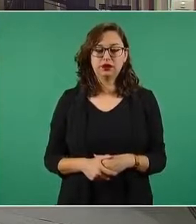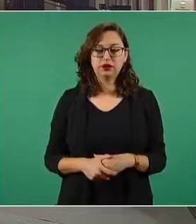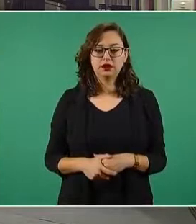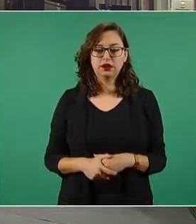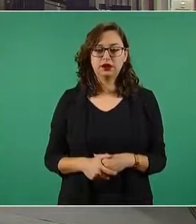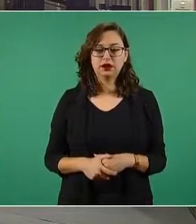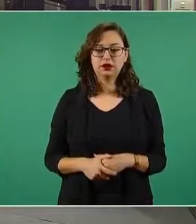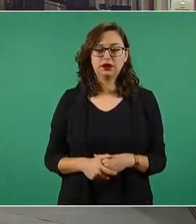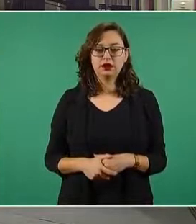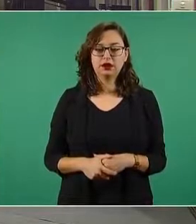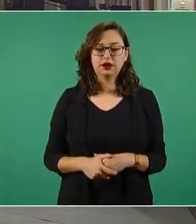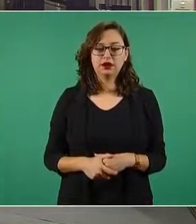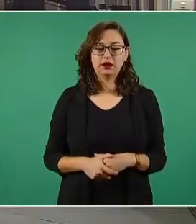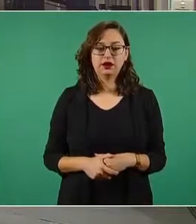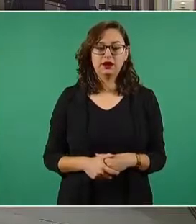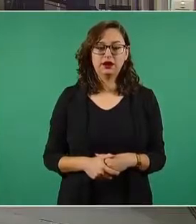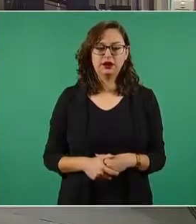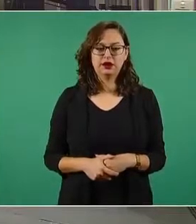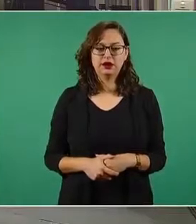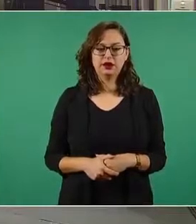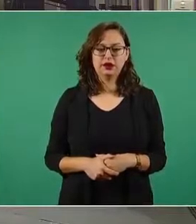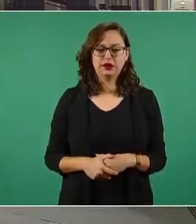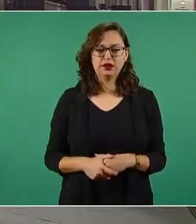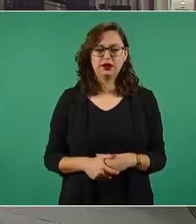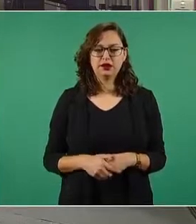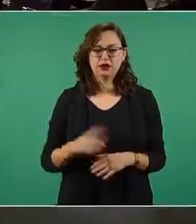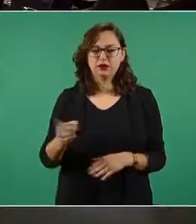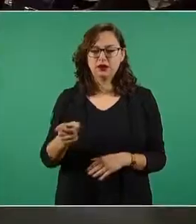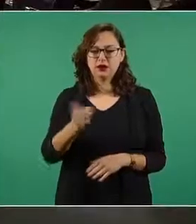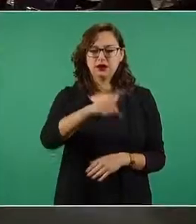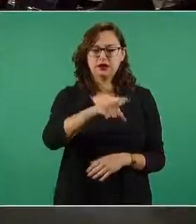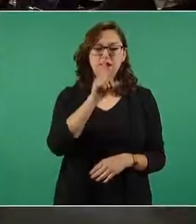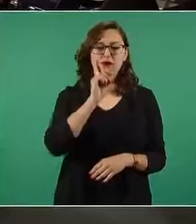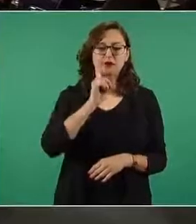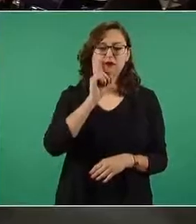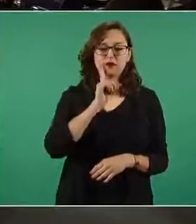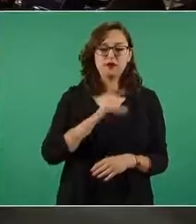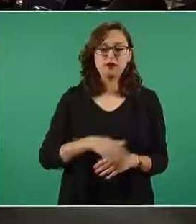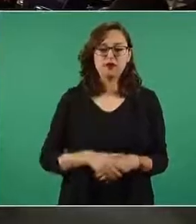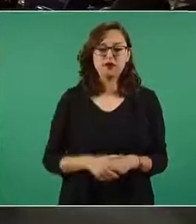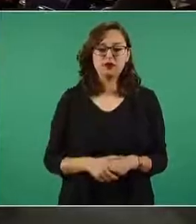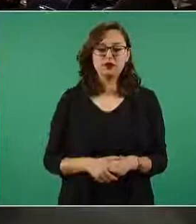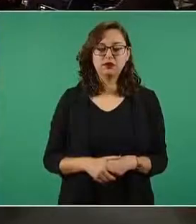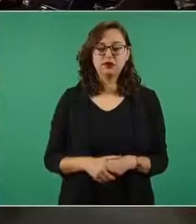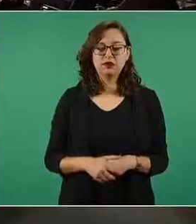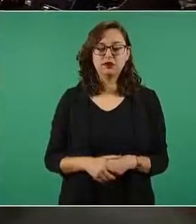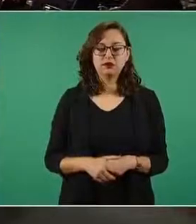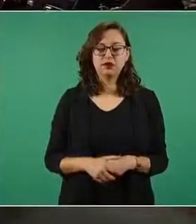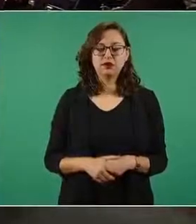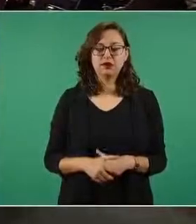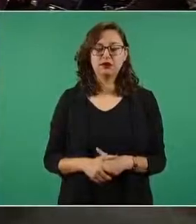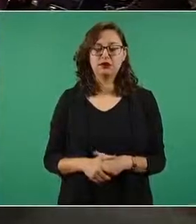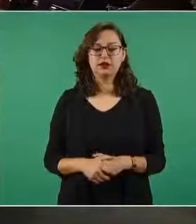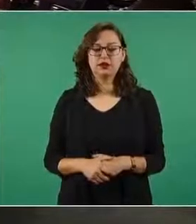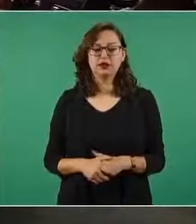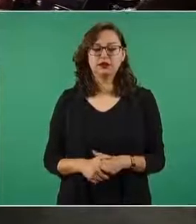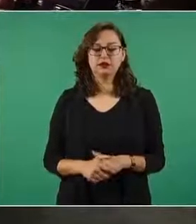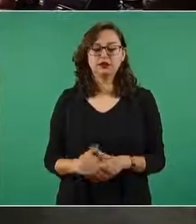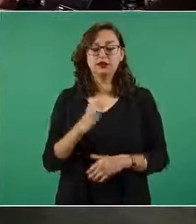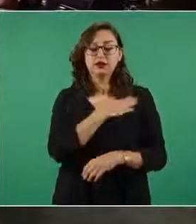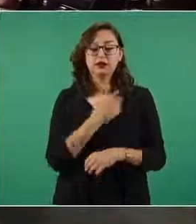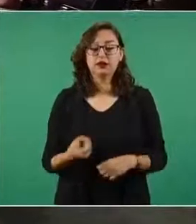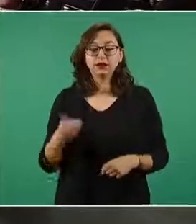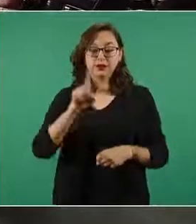y luego la compañera y luego el compañero Baja Sur Buenos días señor